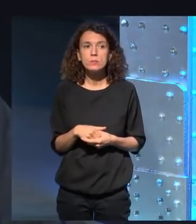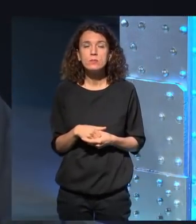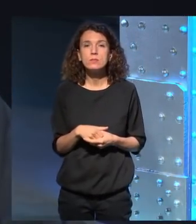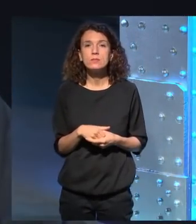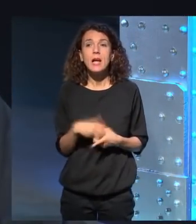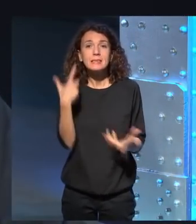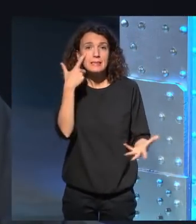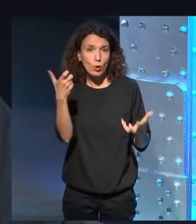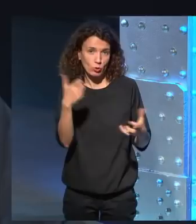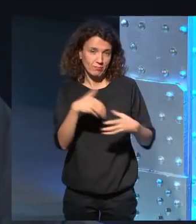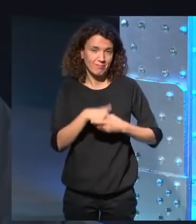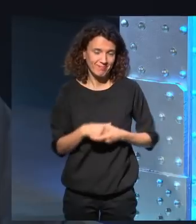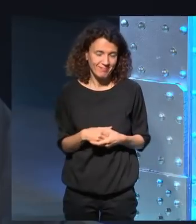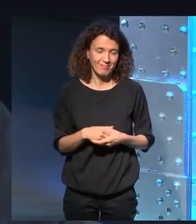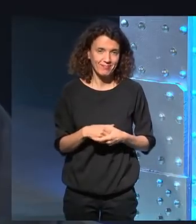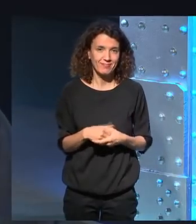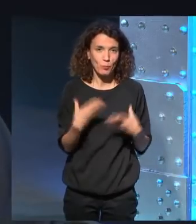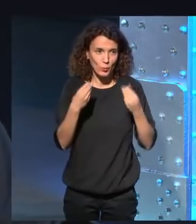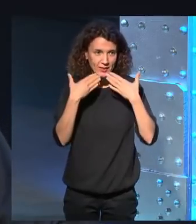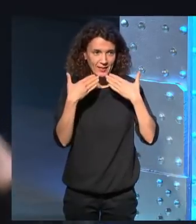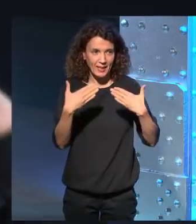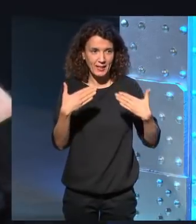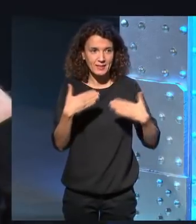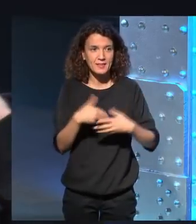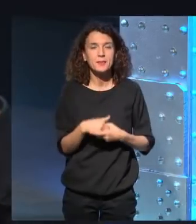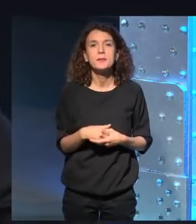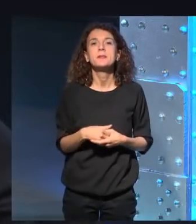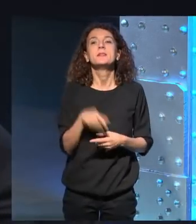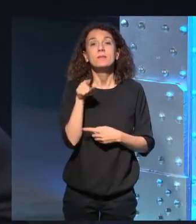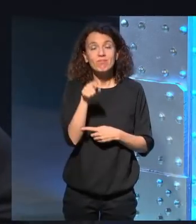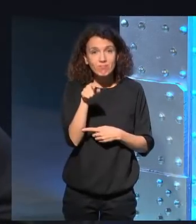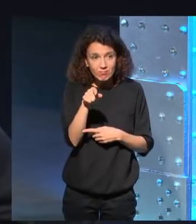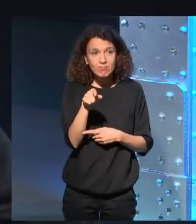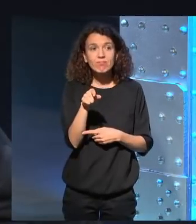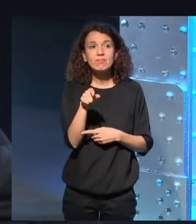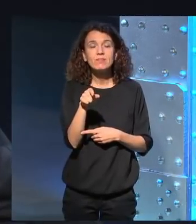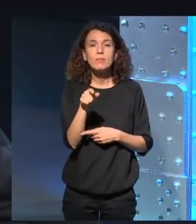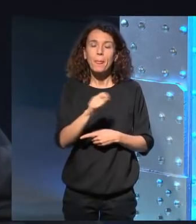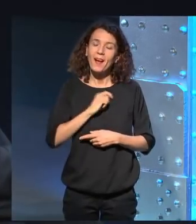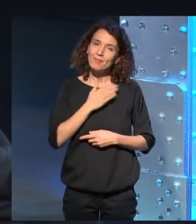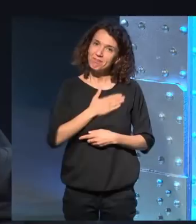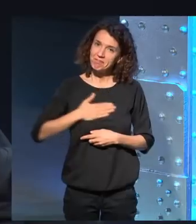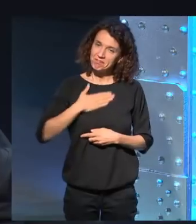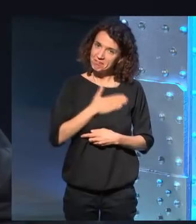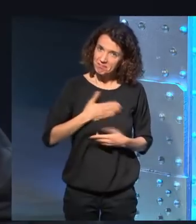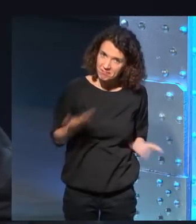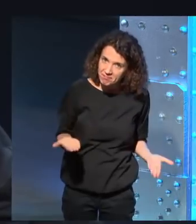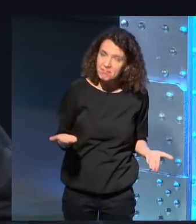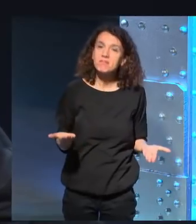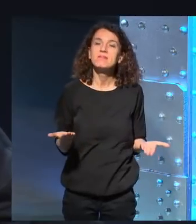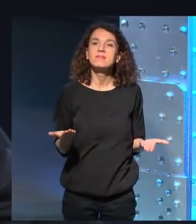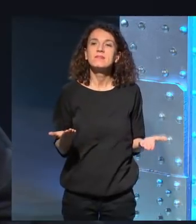sí se nota bueno muchas gracias eso sí me me gratifica que